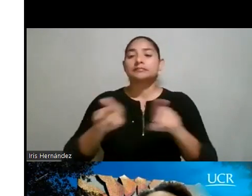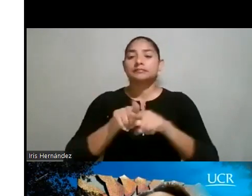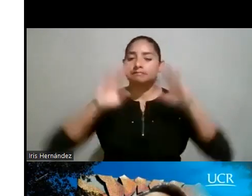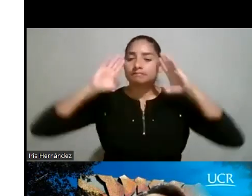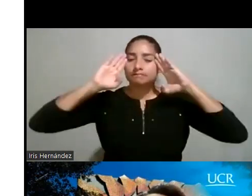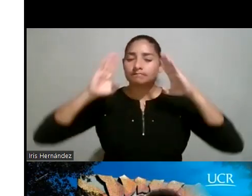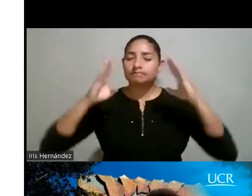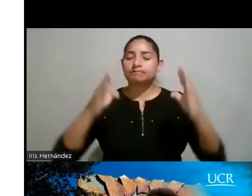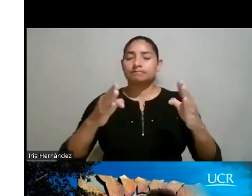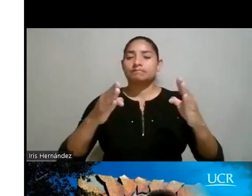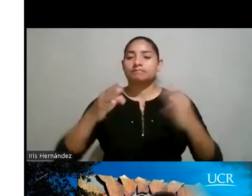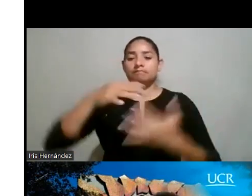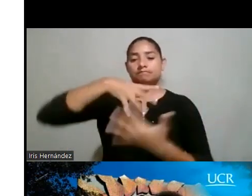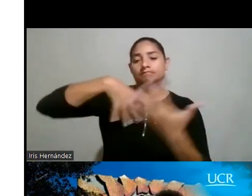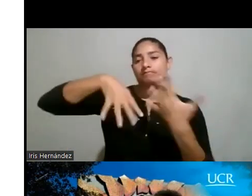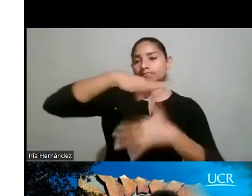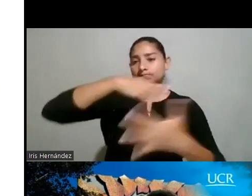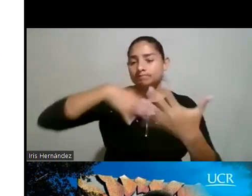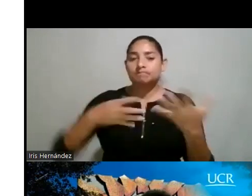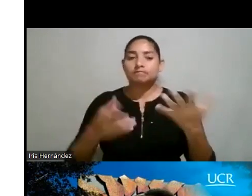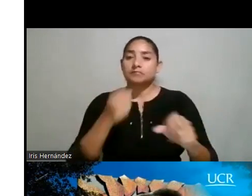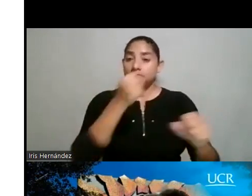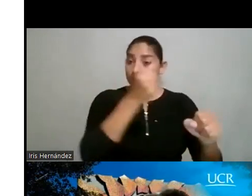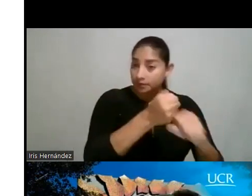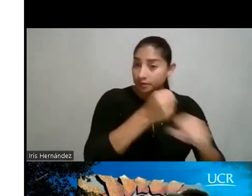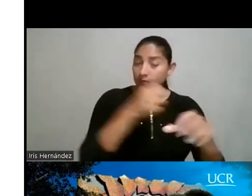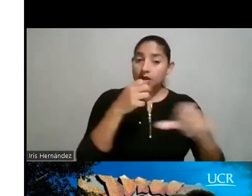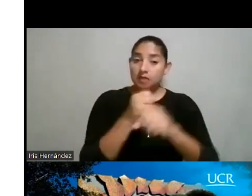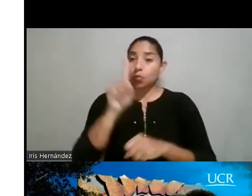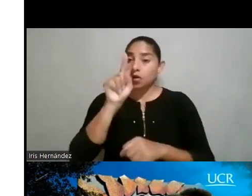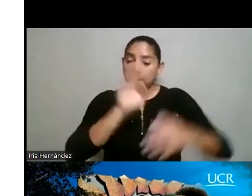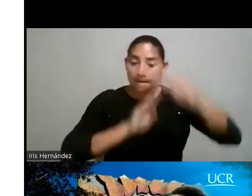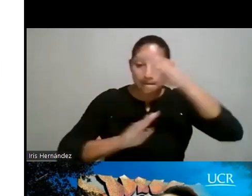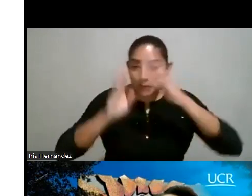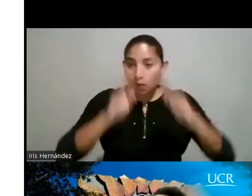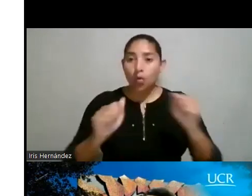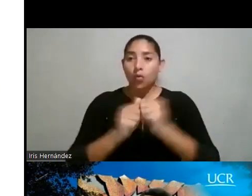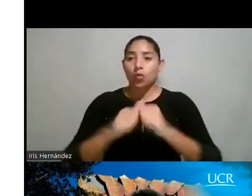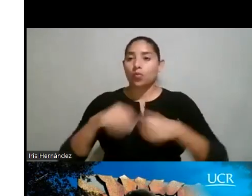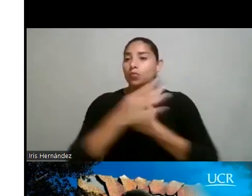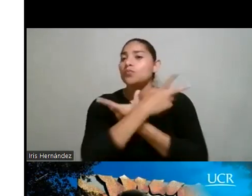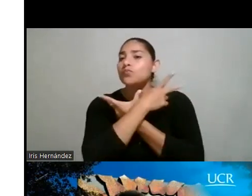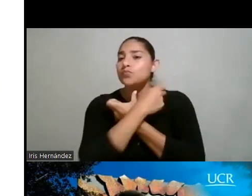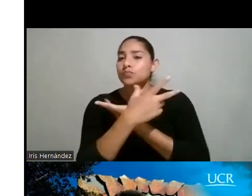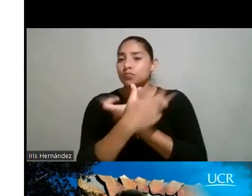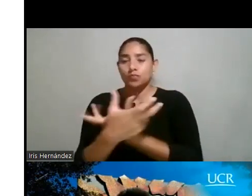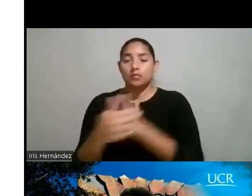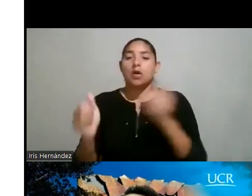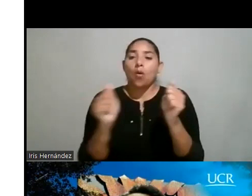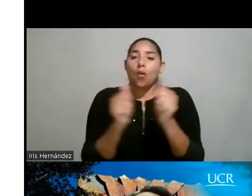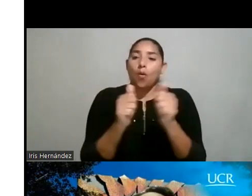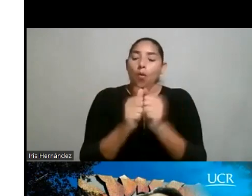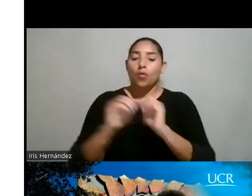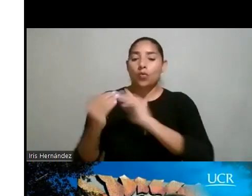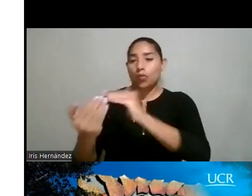pues, es una mezcla entre el trabajo que realiza una de las biólogas con murciélagos, junto con la